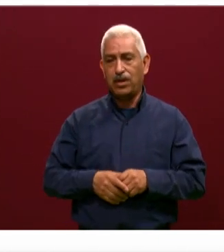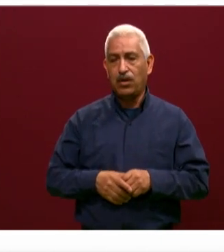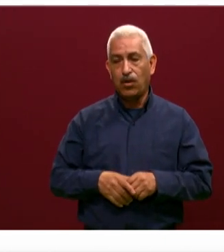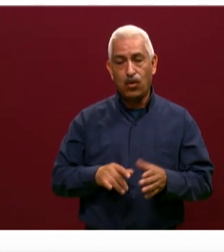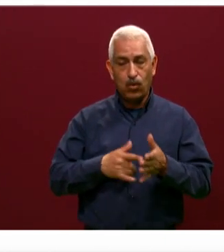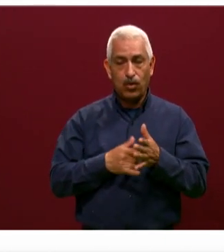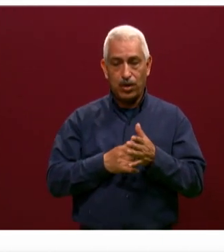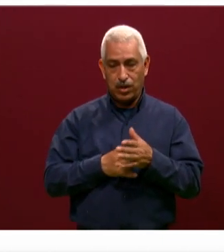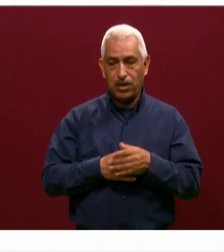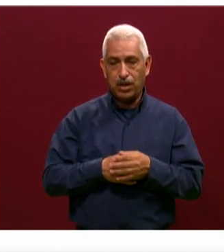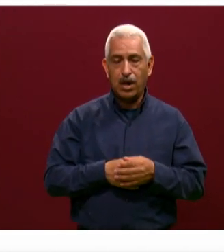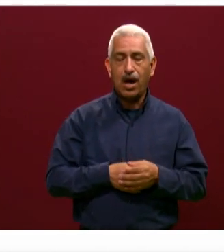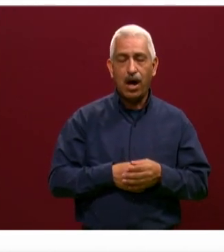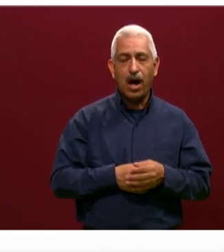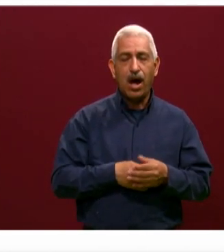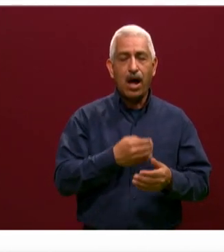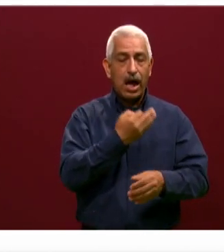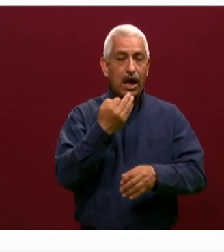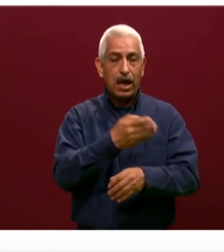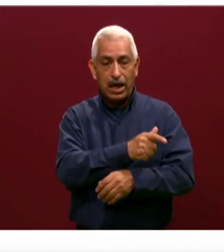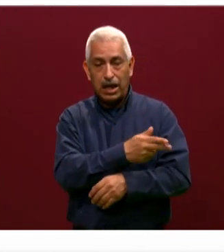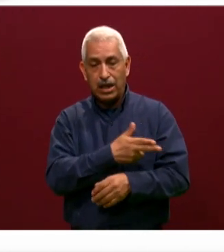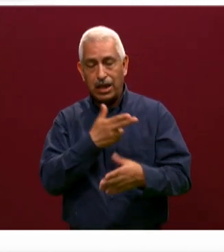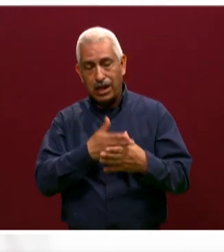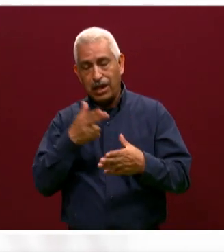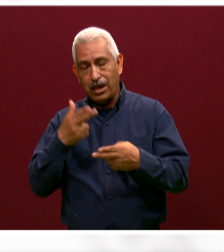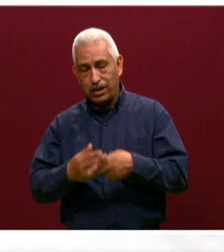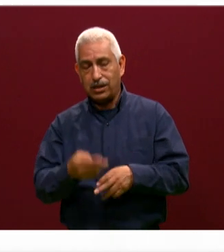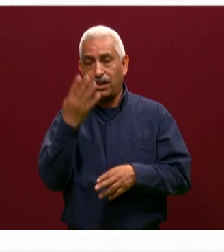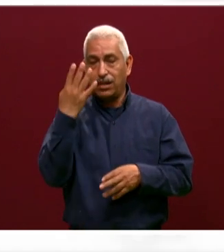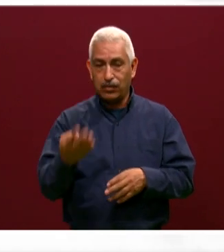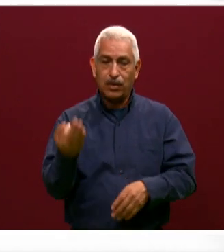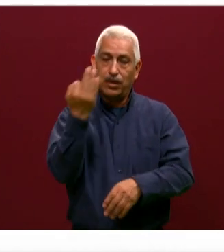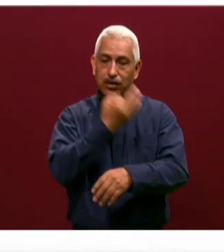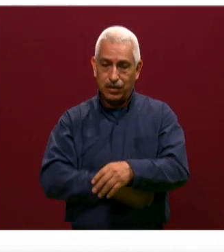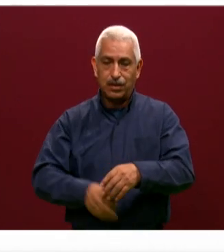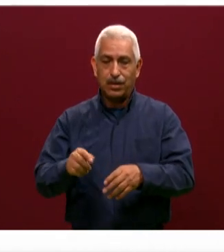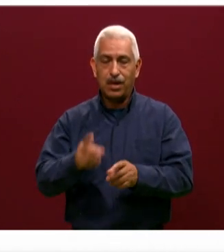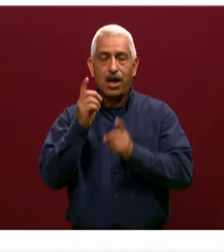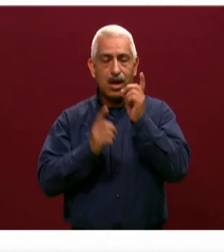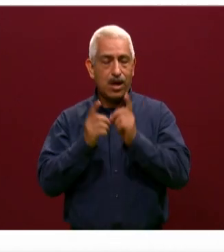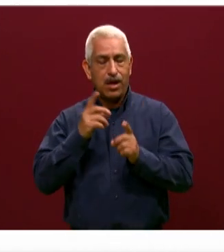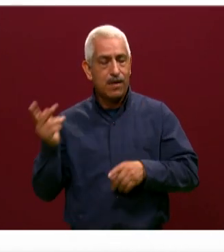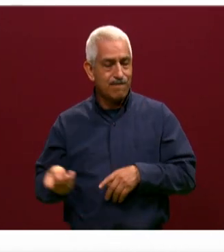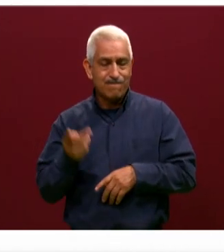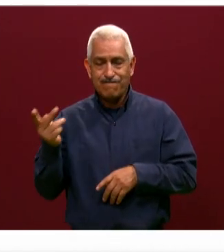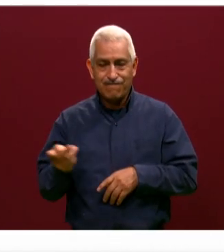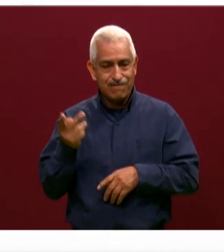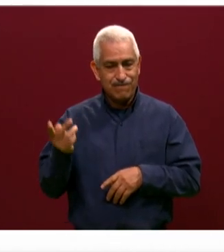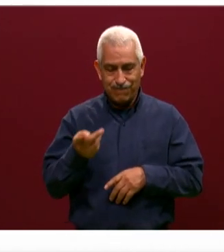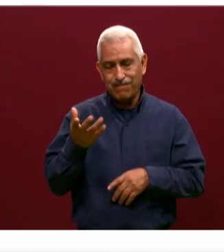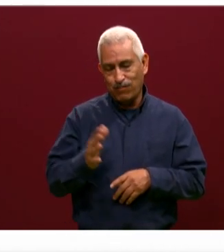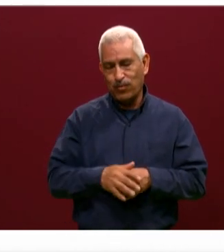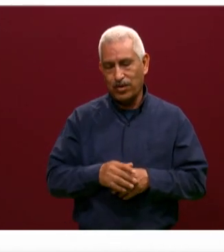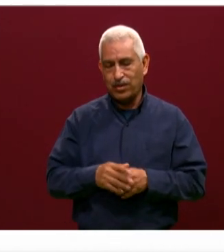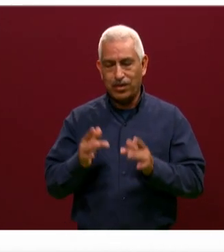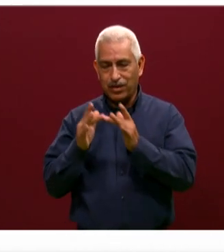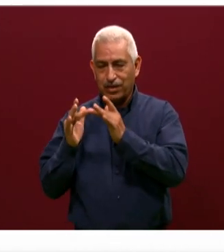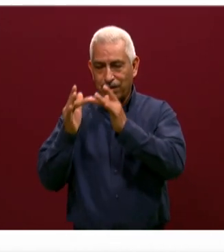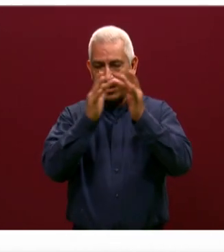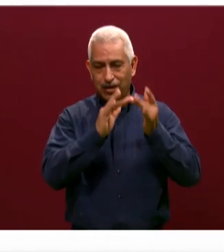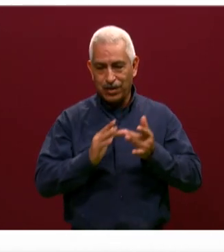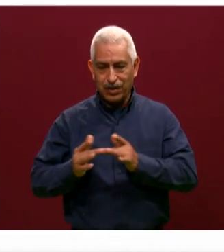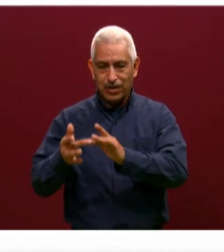aclarar todas sus dudas. Perfecto. Así que están en las redes, en comunicación constante con aquellos